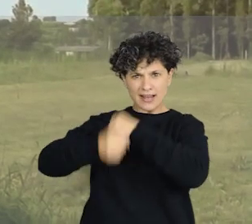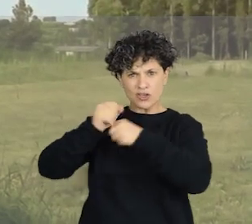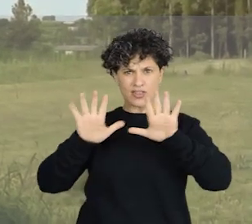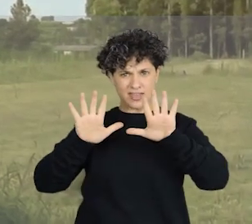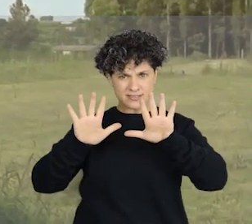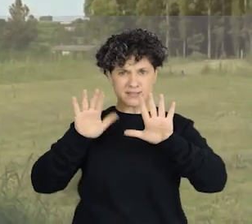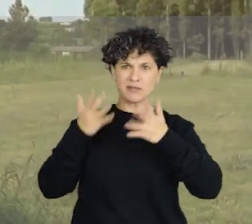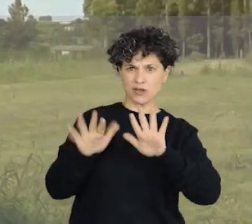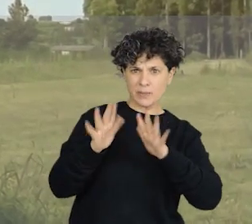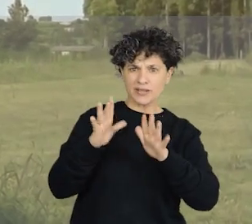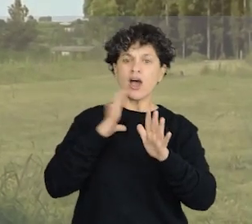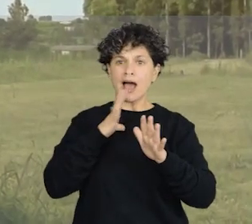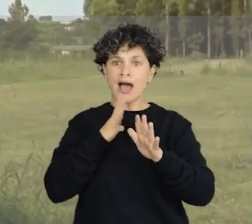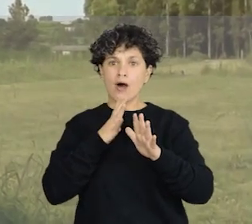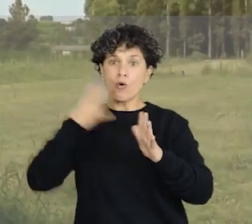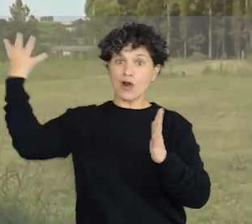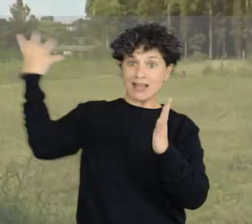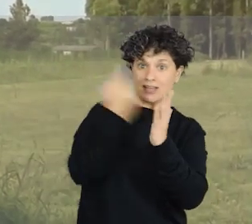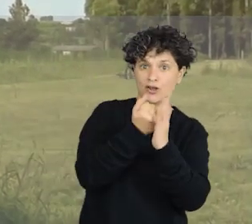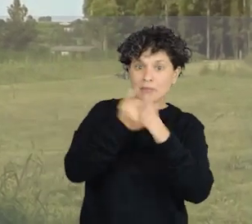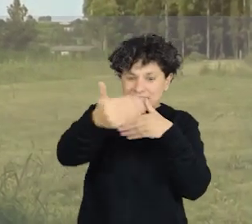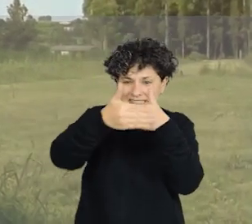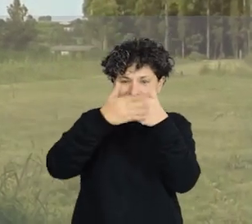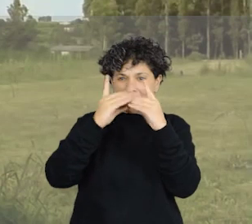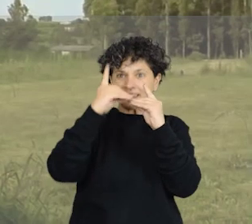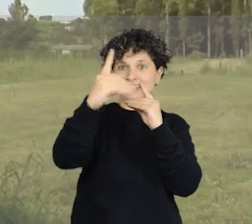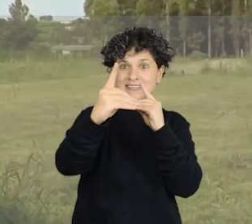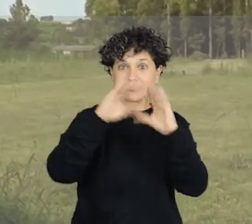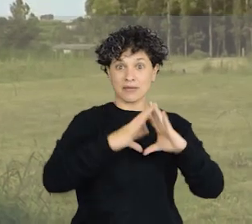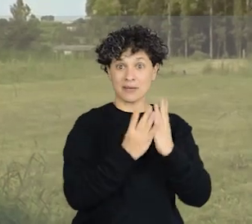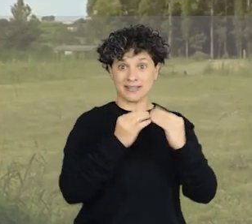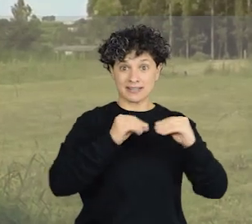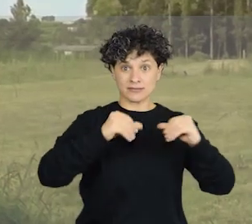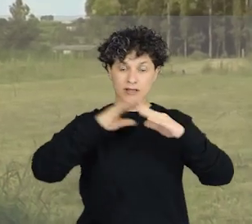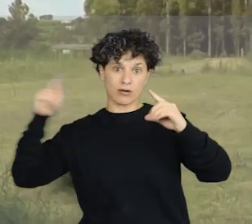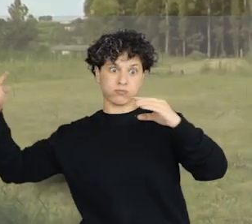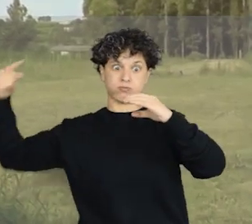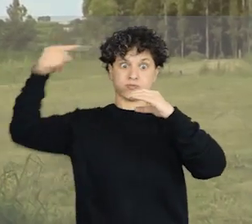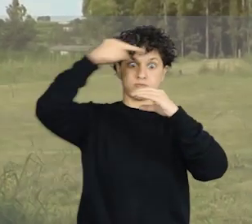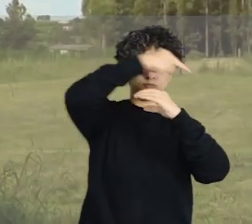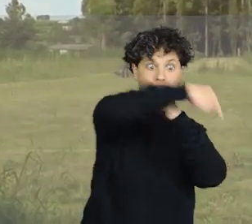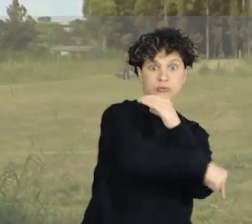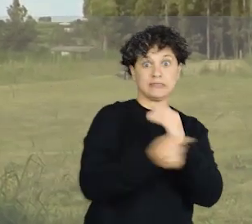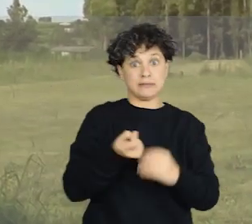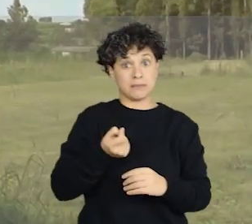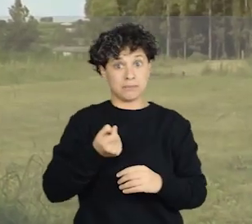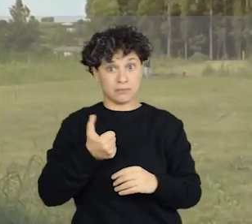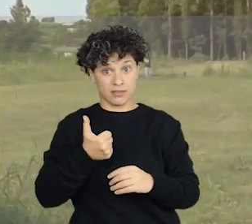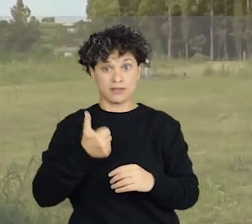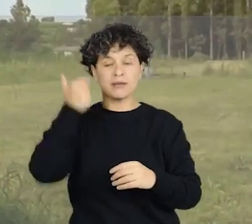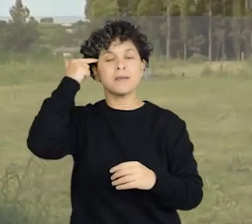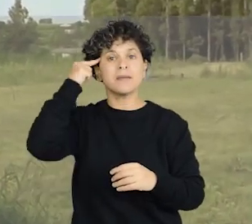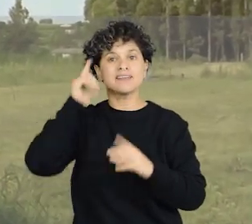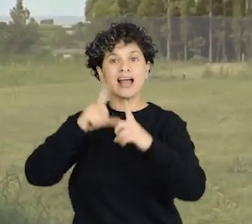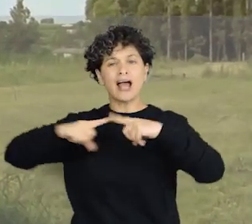Si nosotros consideramos que la Luna está a la distancia, a esta escala, digamos, con una Tierra de un metro de diámetro, a la